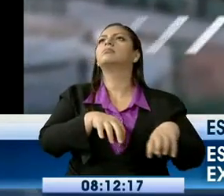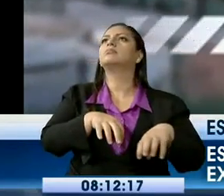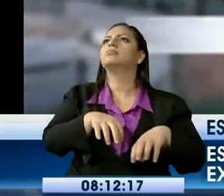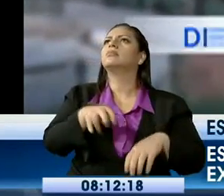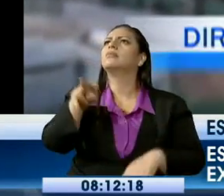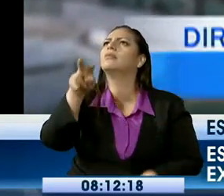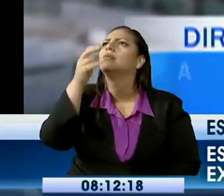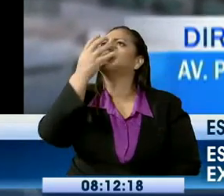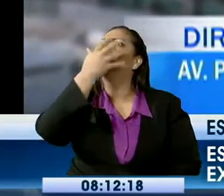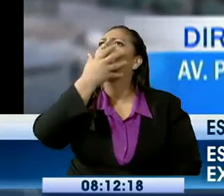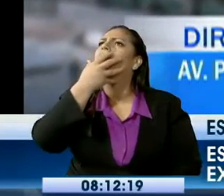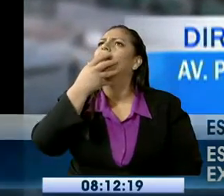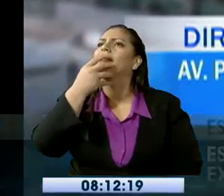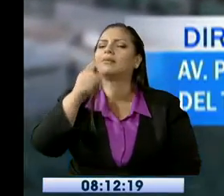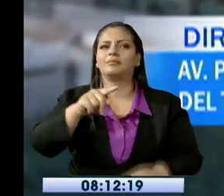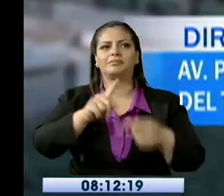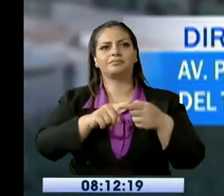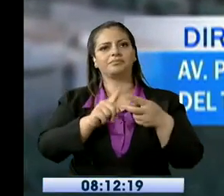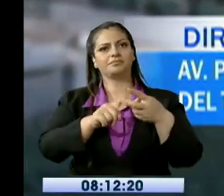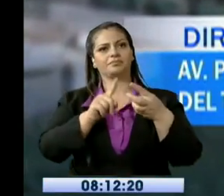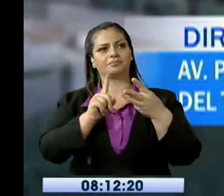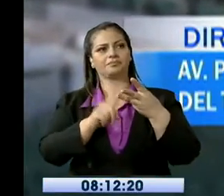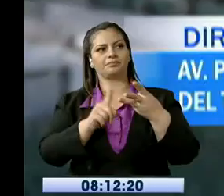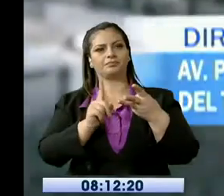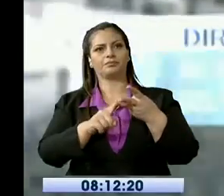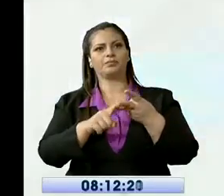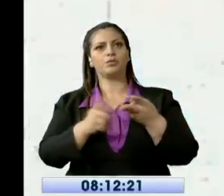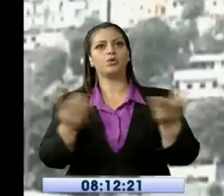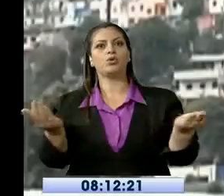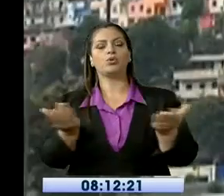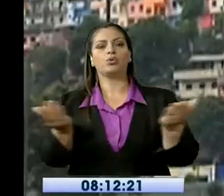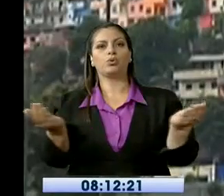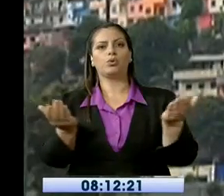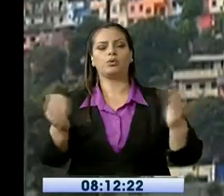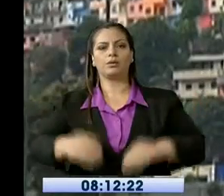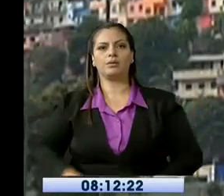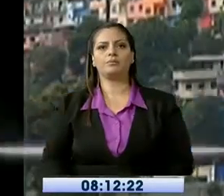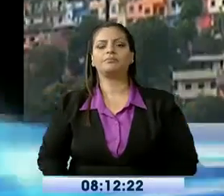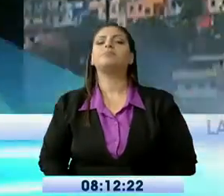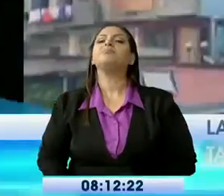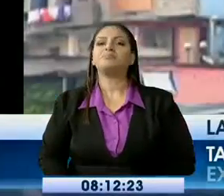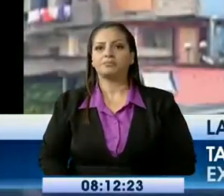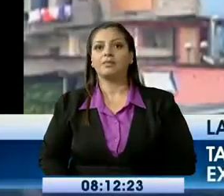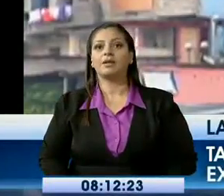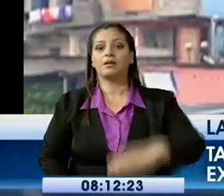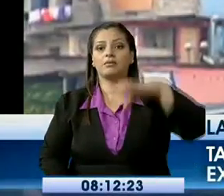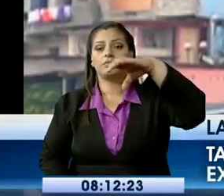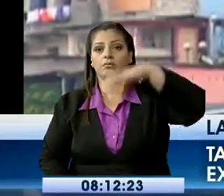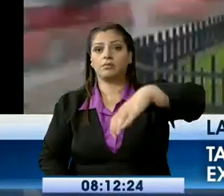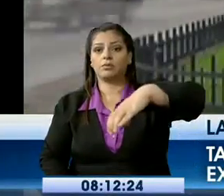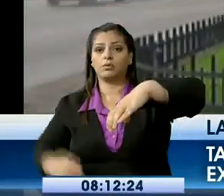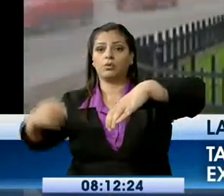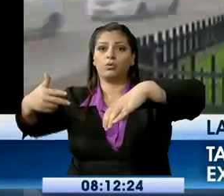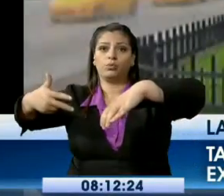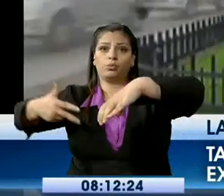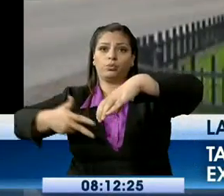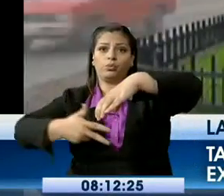La siguiente escultura está ubicada en la entrada de los túneles que atraviesan los cerros Santa Ana y el Carmen.